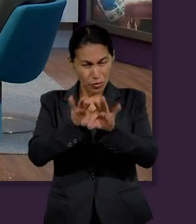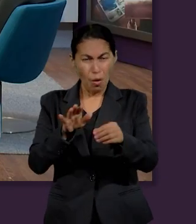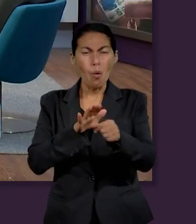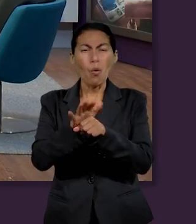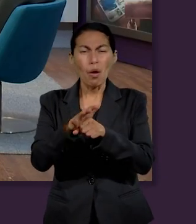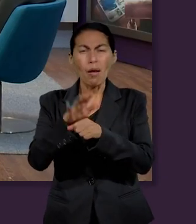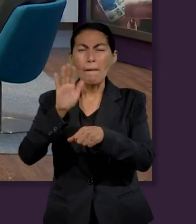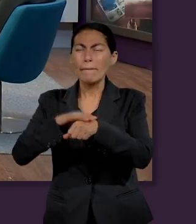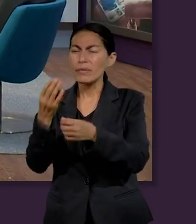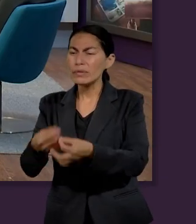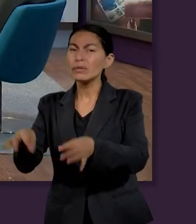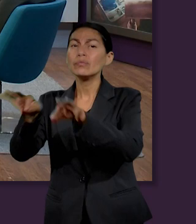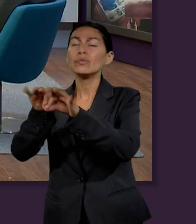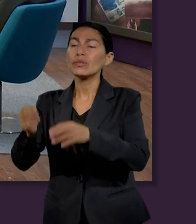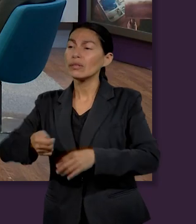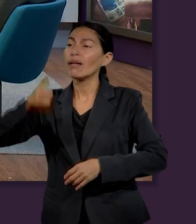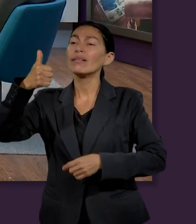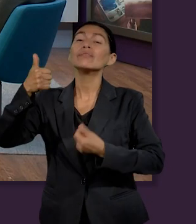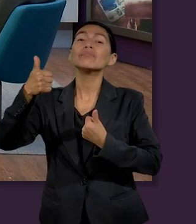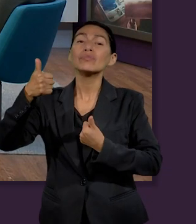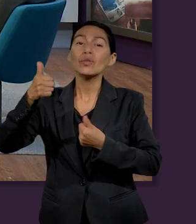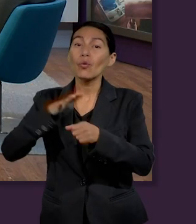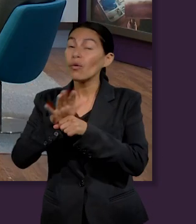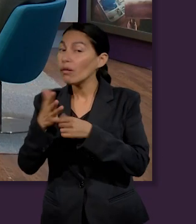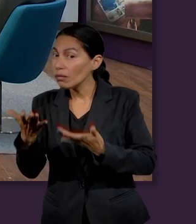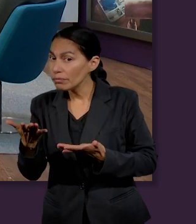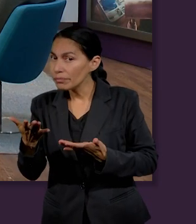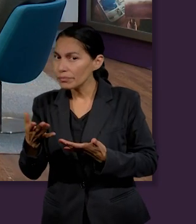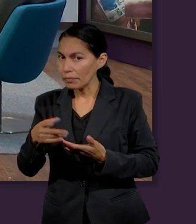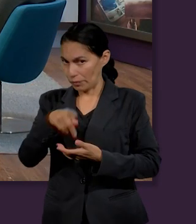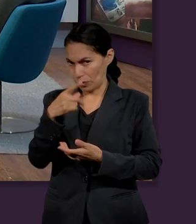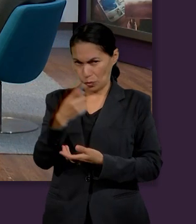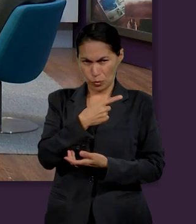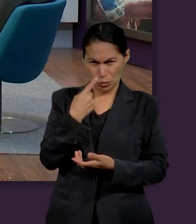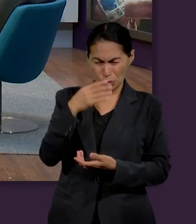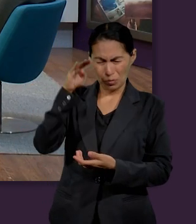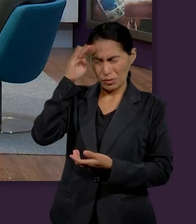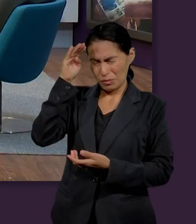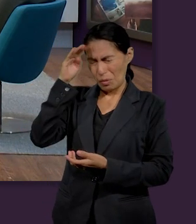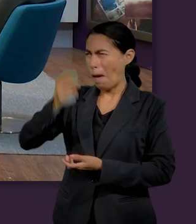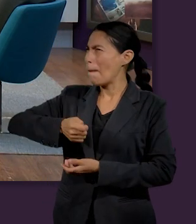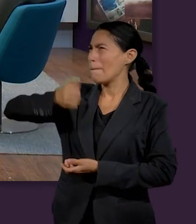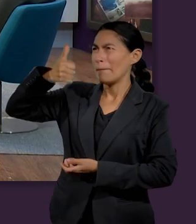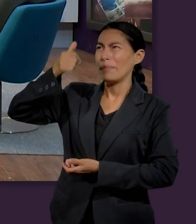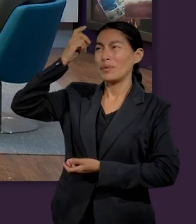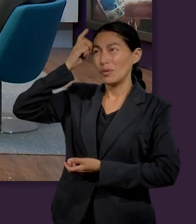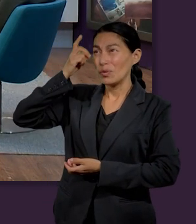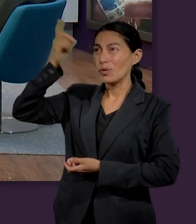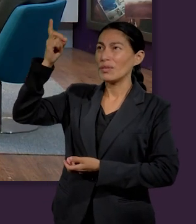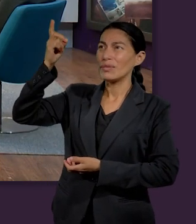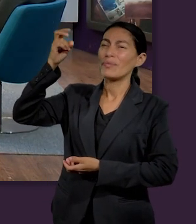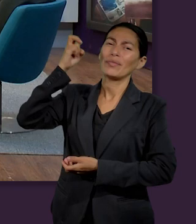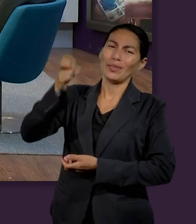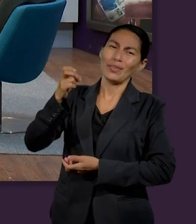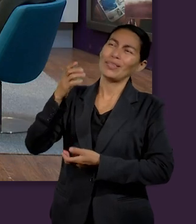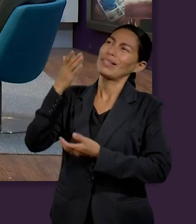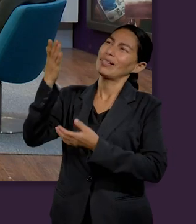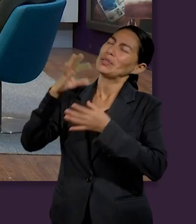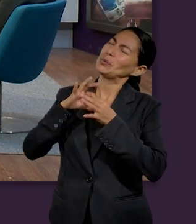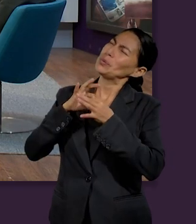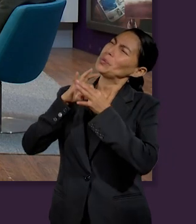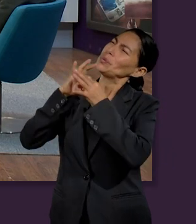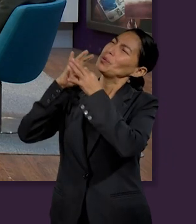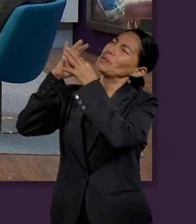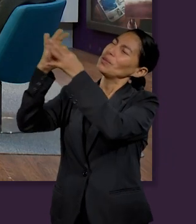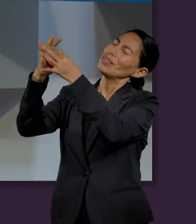de prioridades y mientras nos sumerjamos en la palabra experimentar la presencia de Dios nuestra prioridad siempre